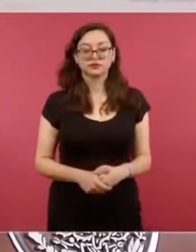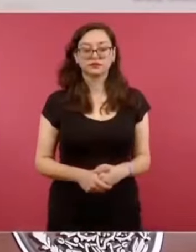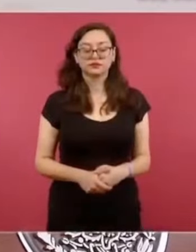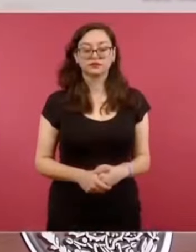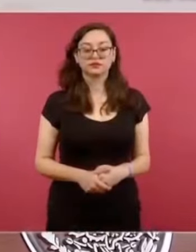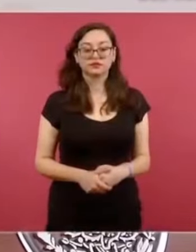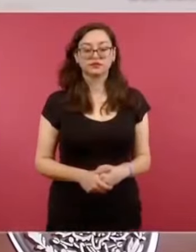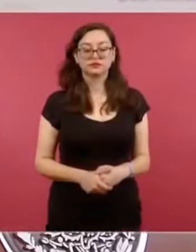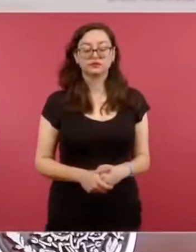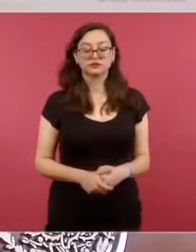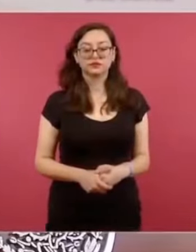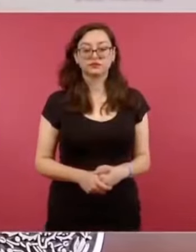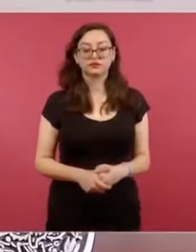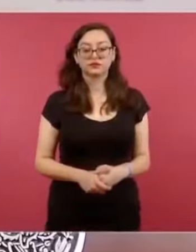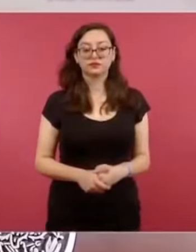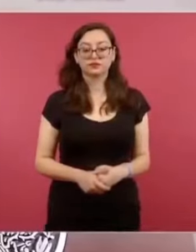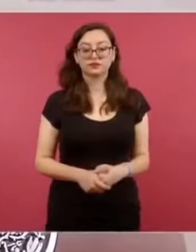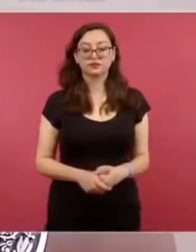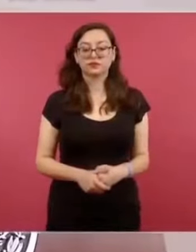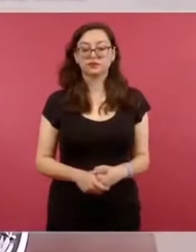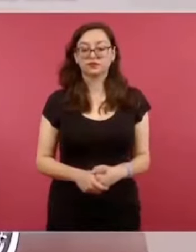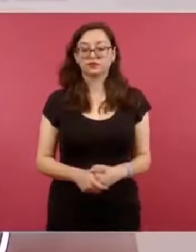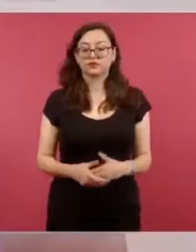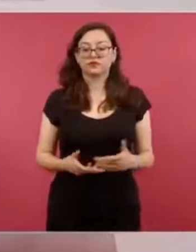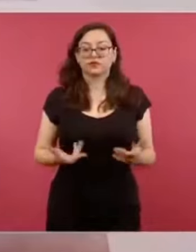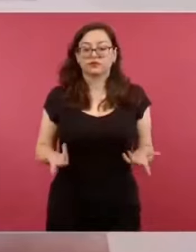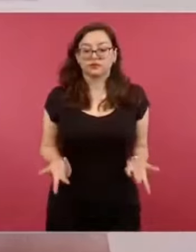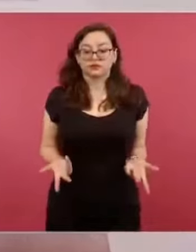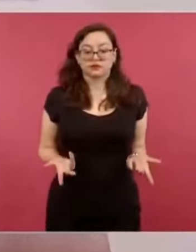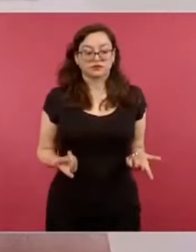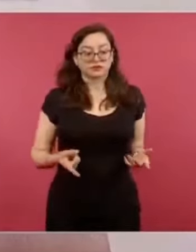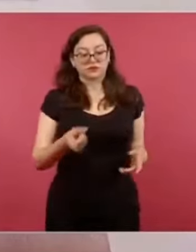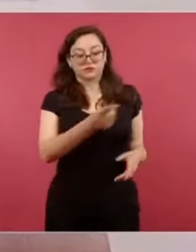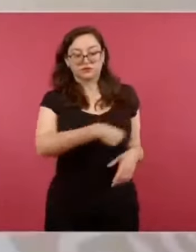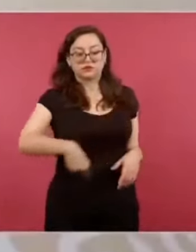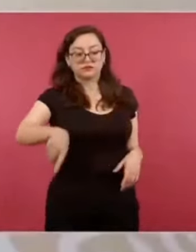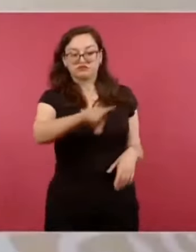Hicieron una especie de gobierno para ellos